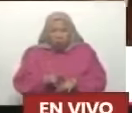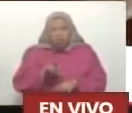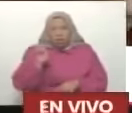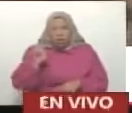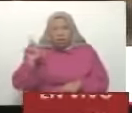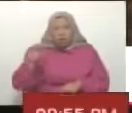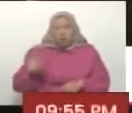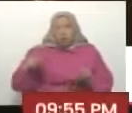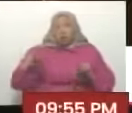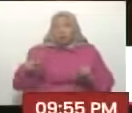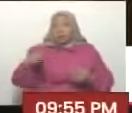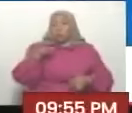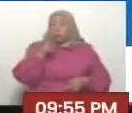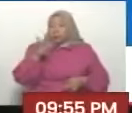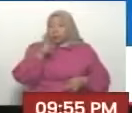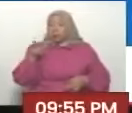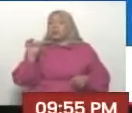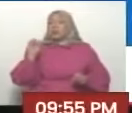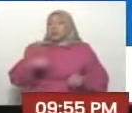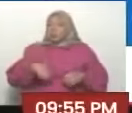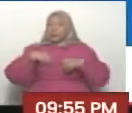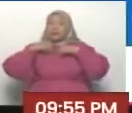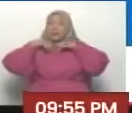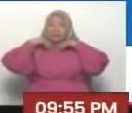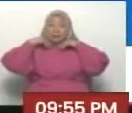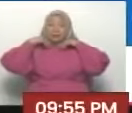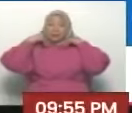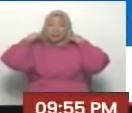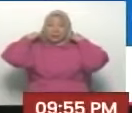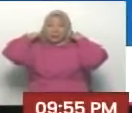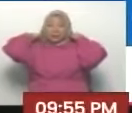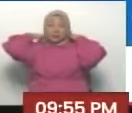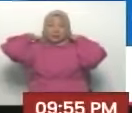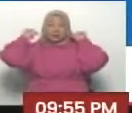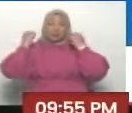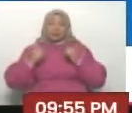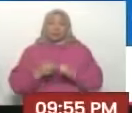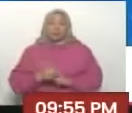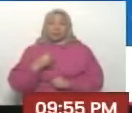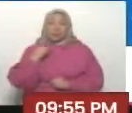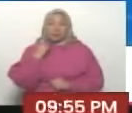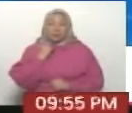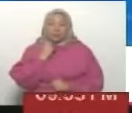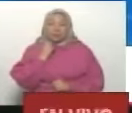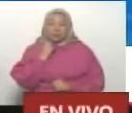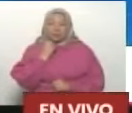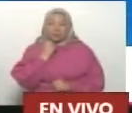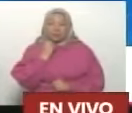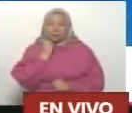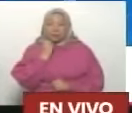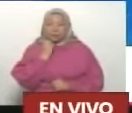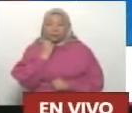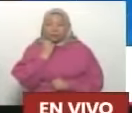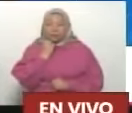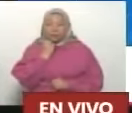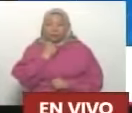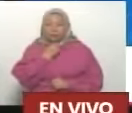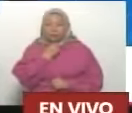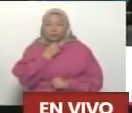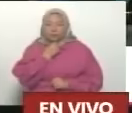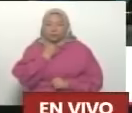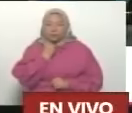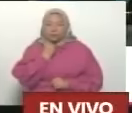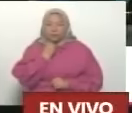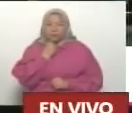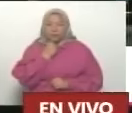Bastante alboroto. ¿Verdad? ¿Ah? Como estamos hablando de alboroto, Génesis. alboroto es antihemónico. Entonces